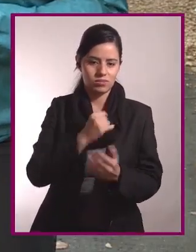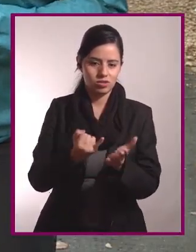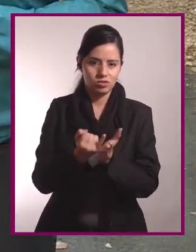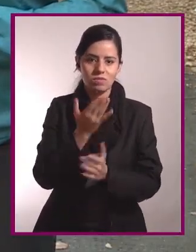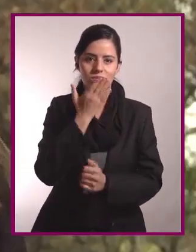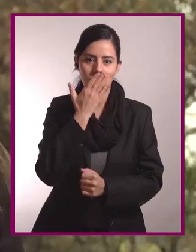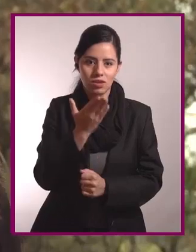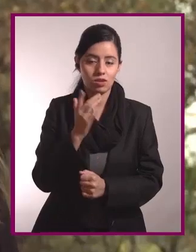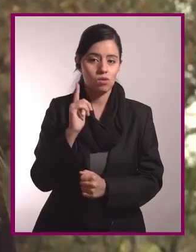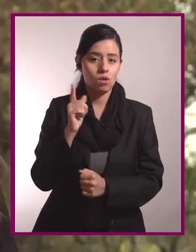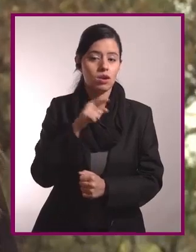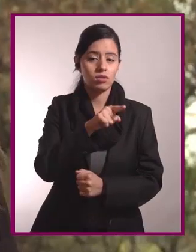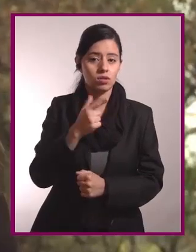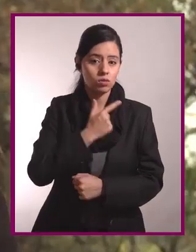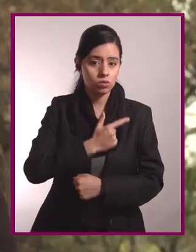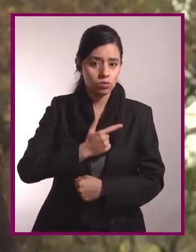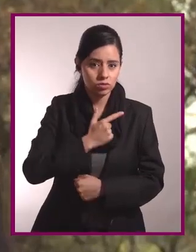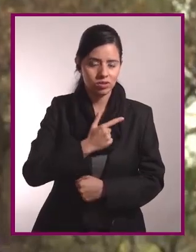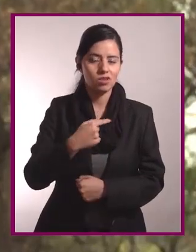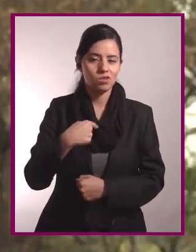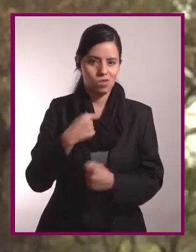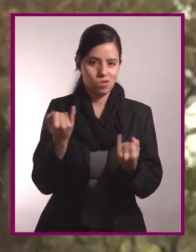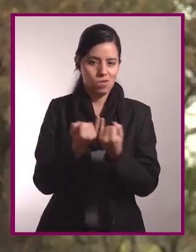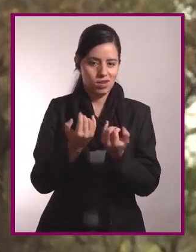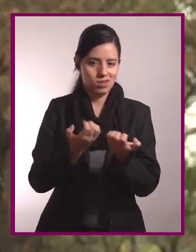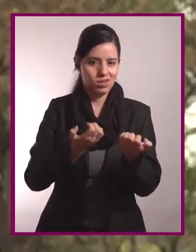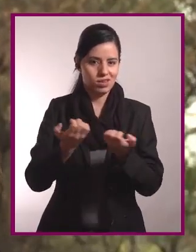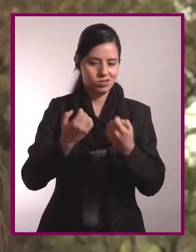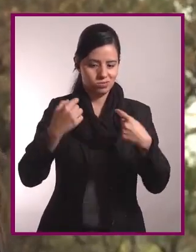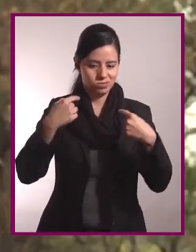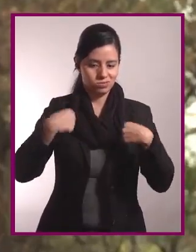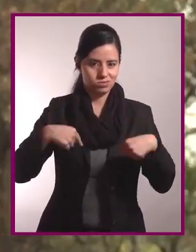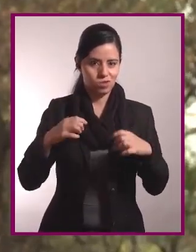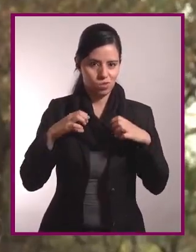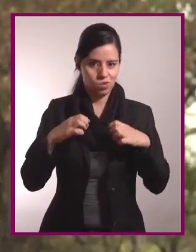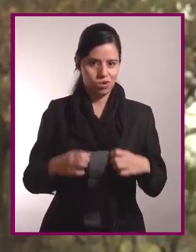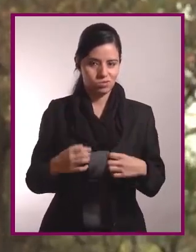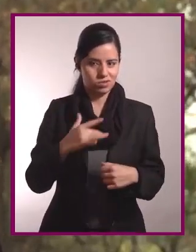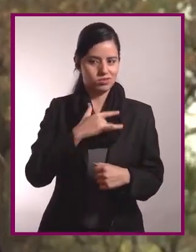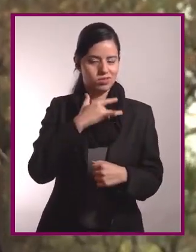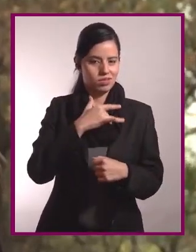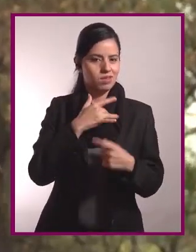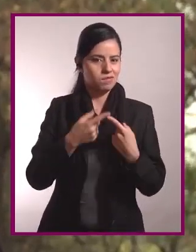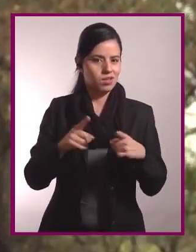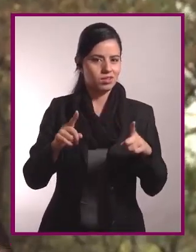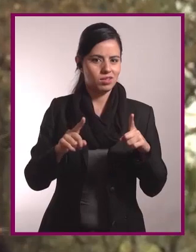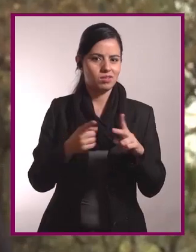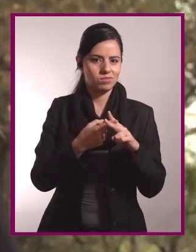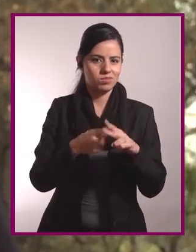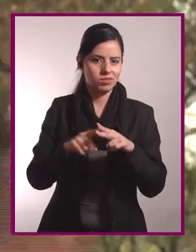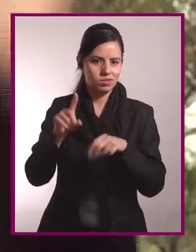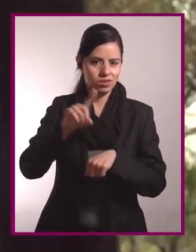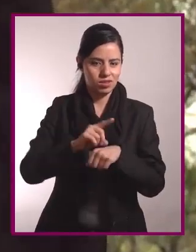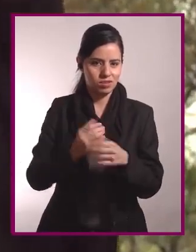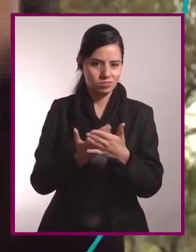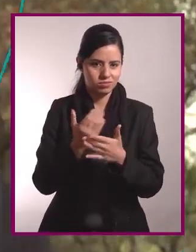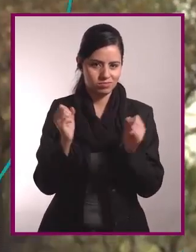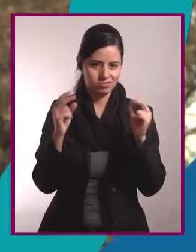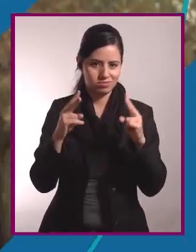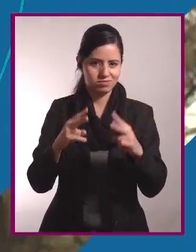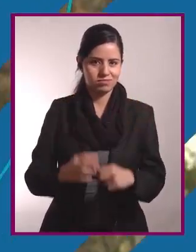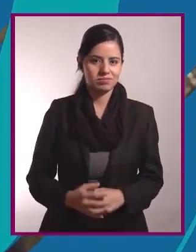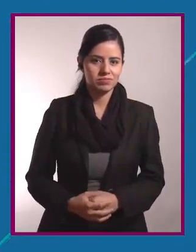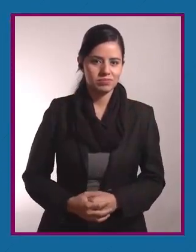espero que hayas disfrutado tanto como yo fortalecer tus músculos se siente diferente empezar el día de forma activa ¿verdad? Hasta la próxima